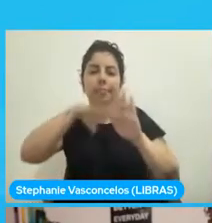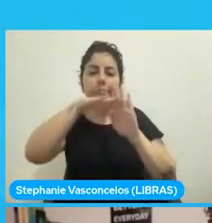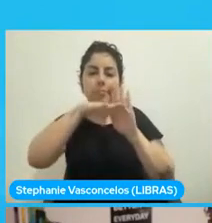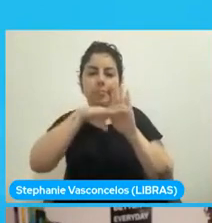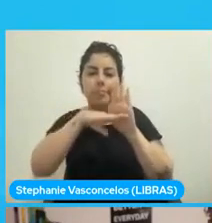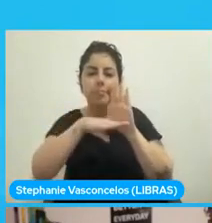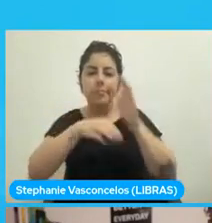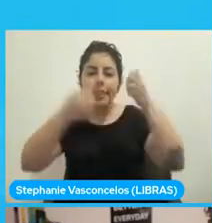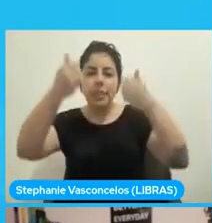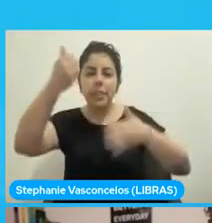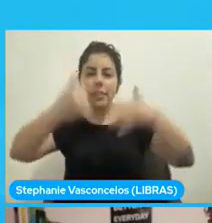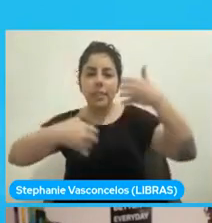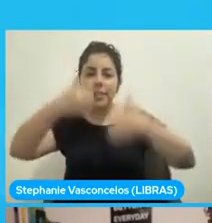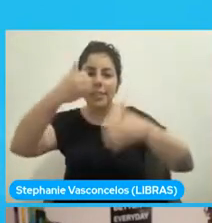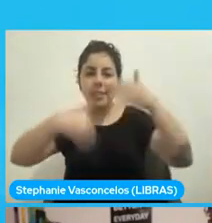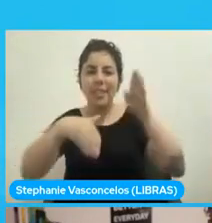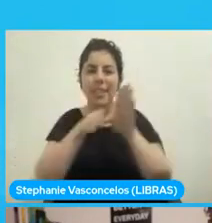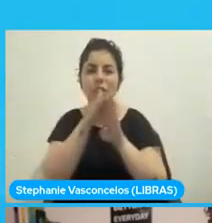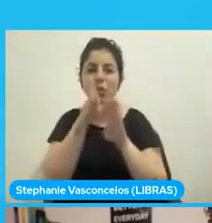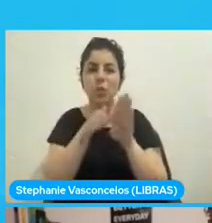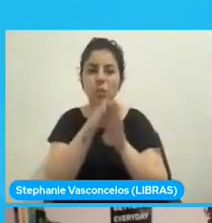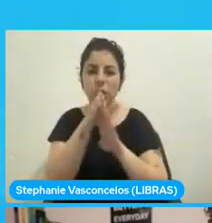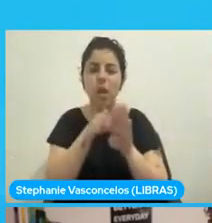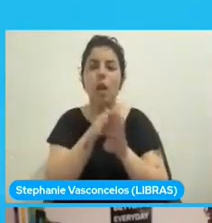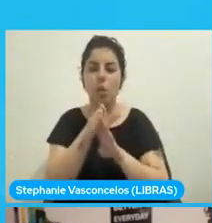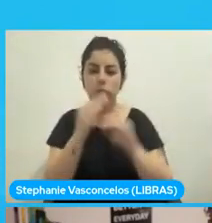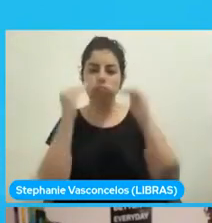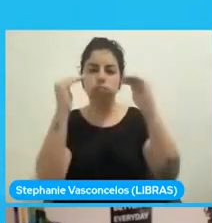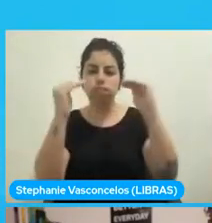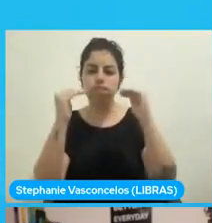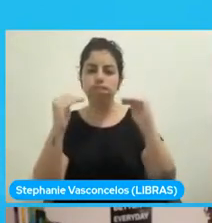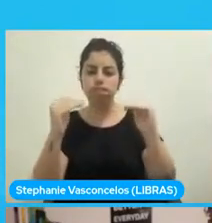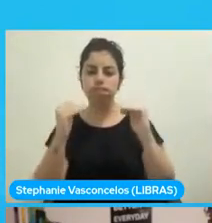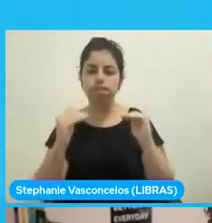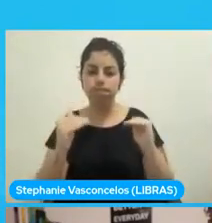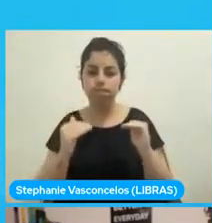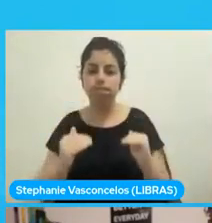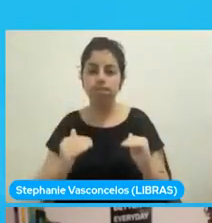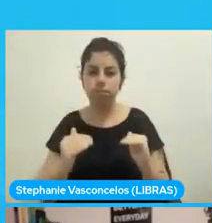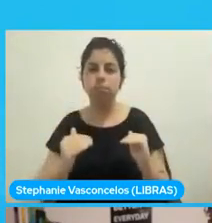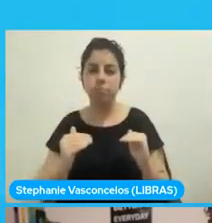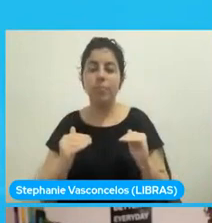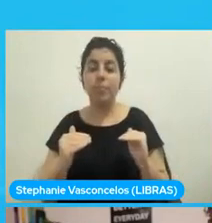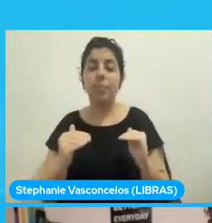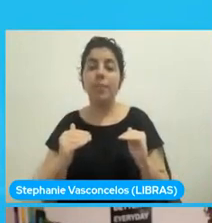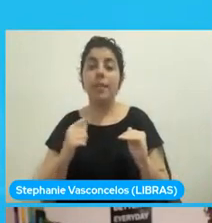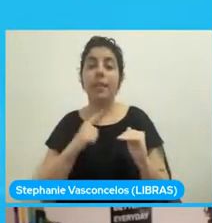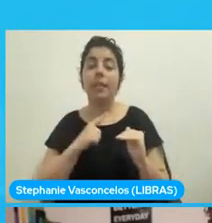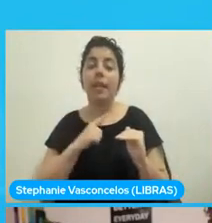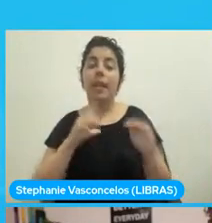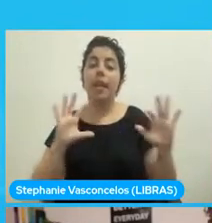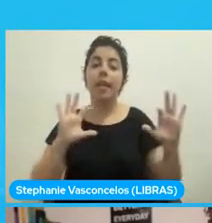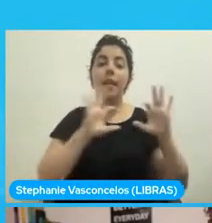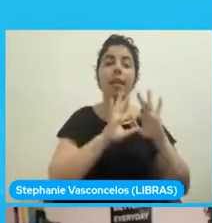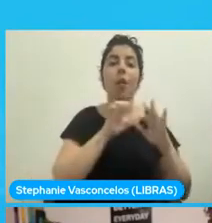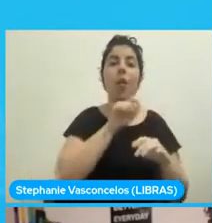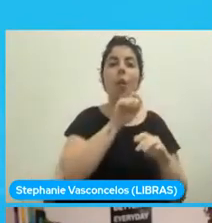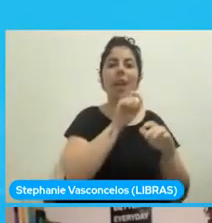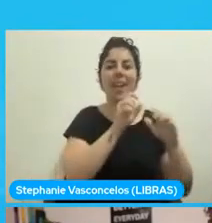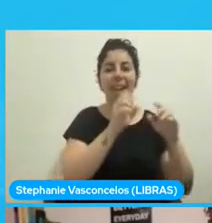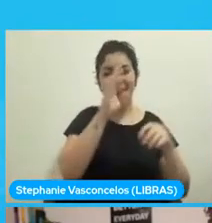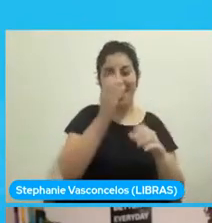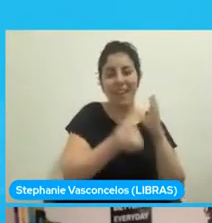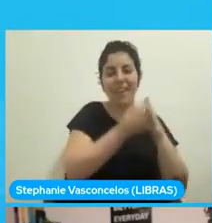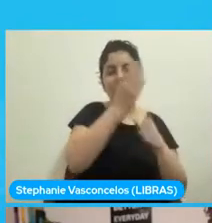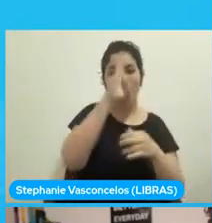en base a lo que se creó en el main. Este